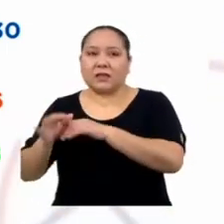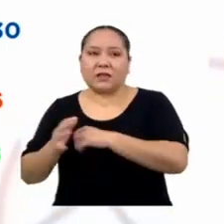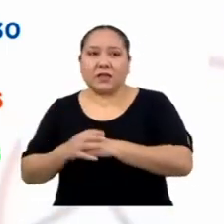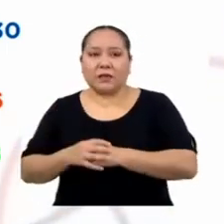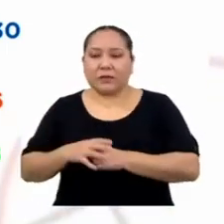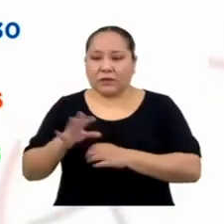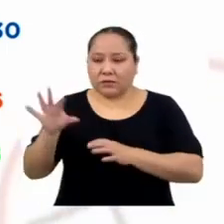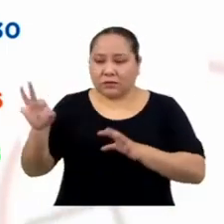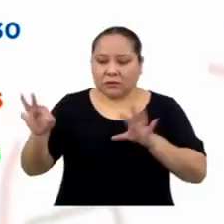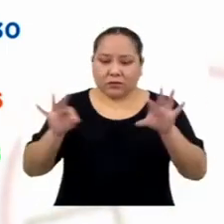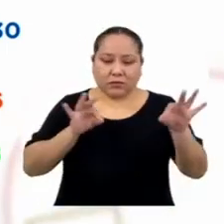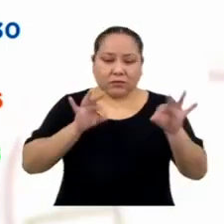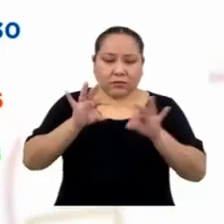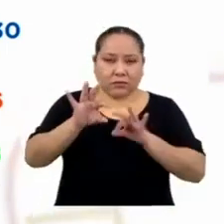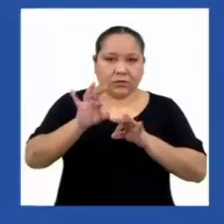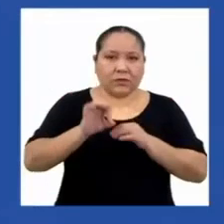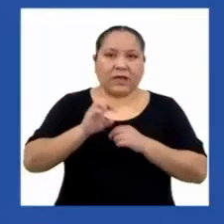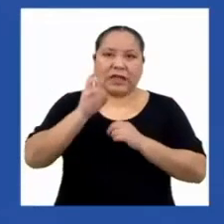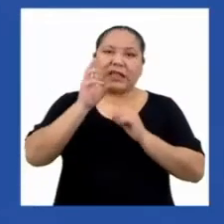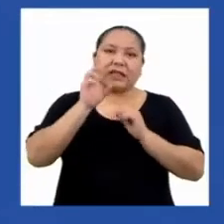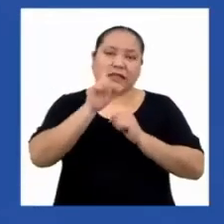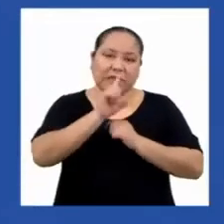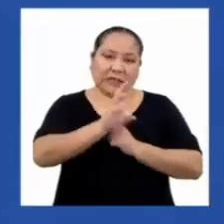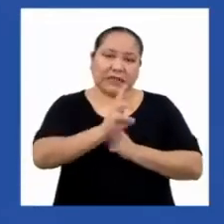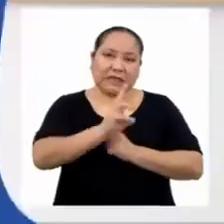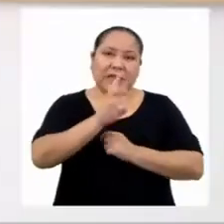la muestra.